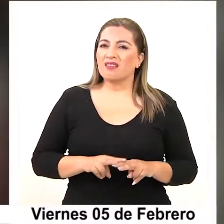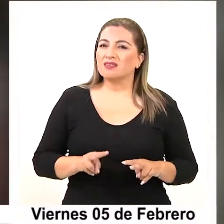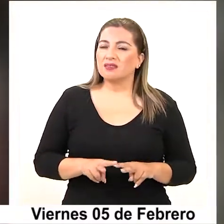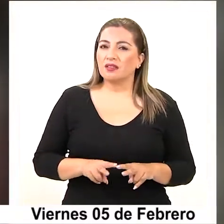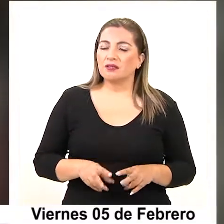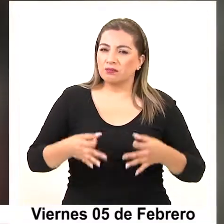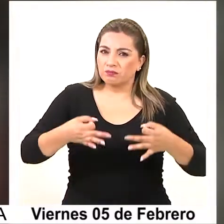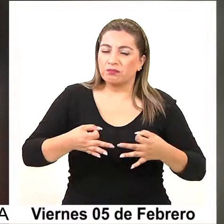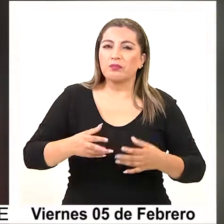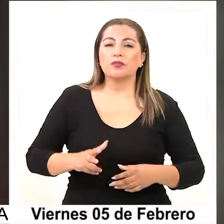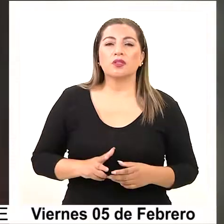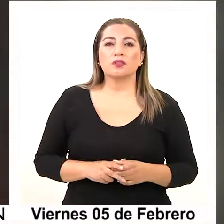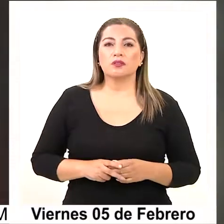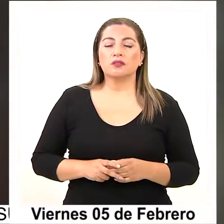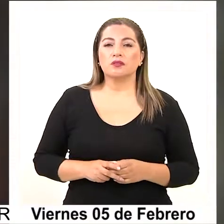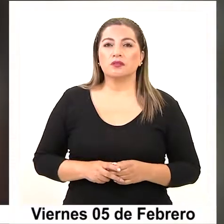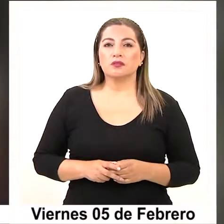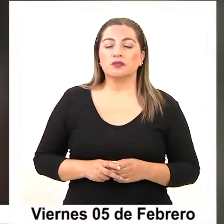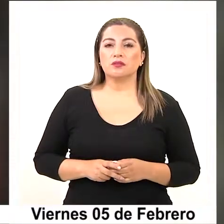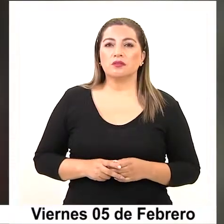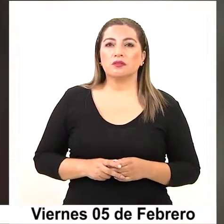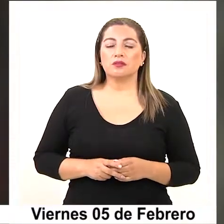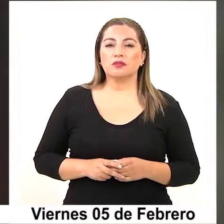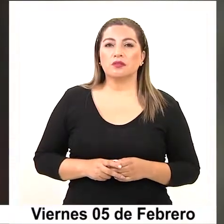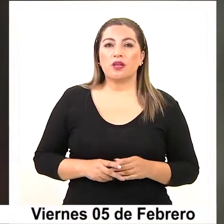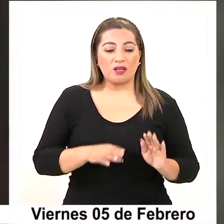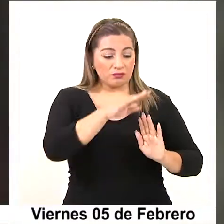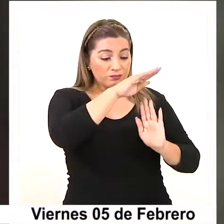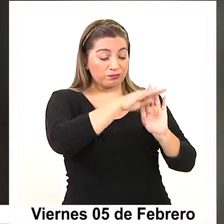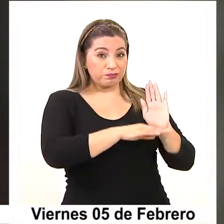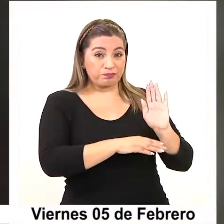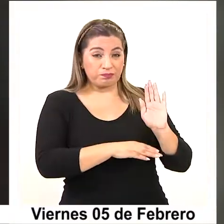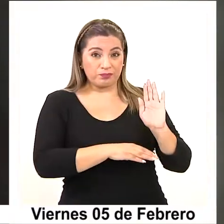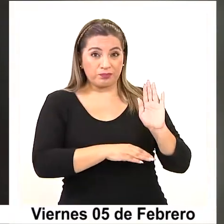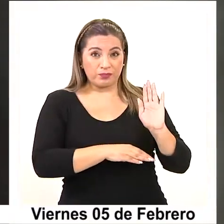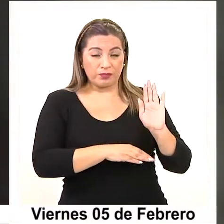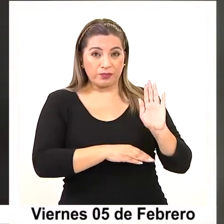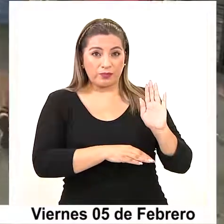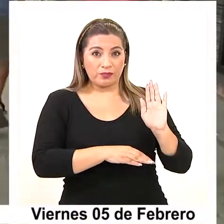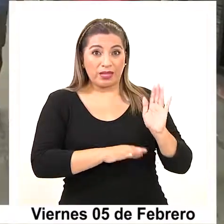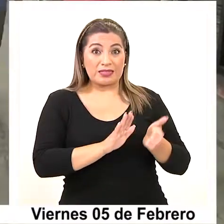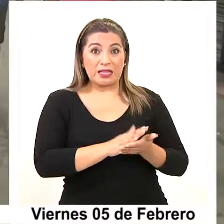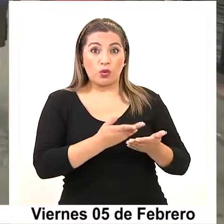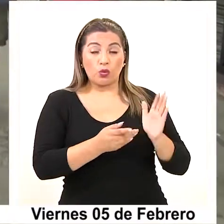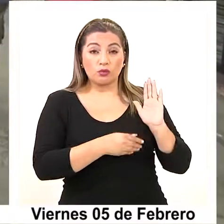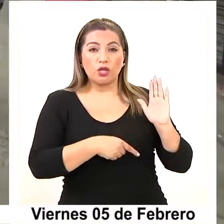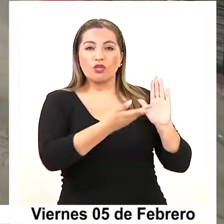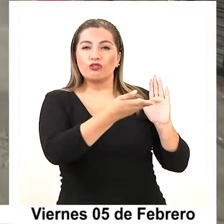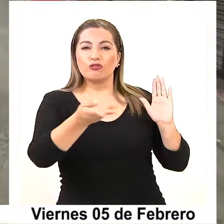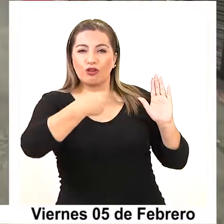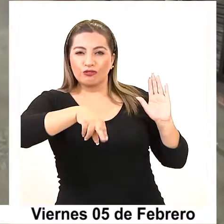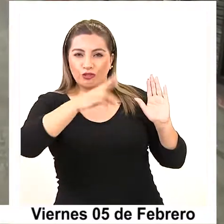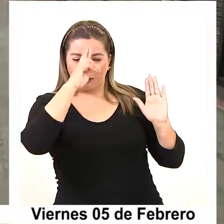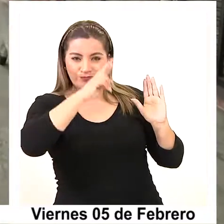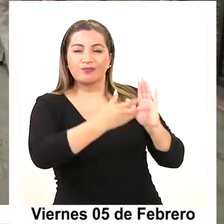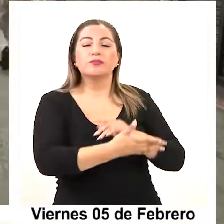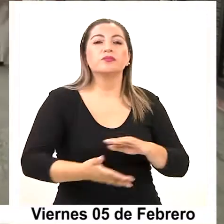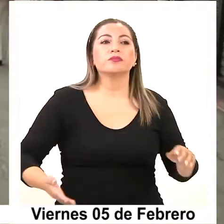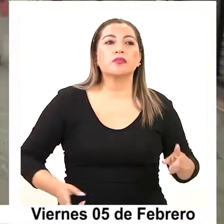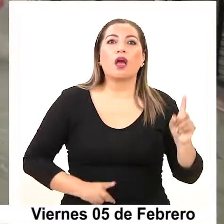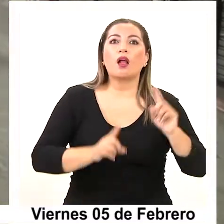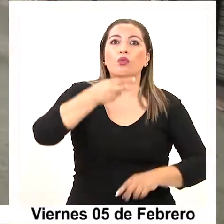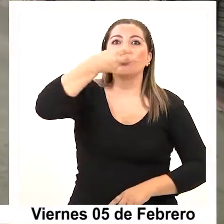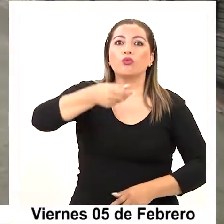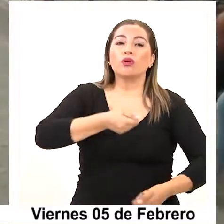su respeto a las instrucciones que entregan hoy día salud. Algunos locatarios tuvieron que cerrar sus